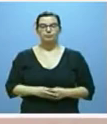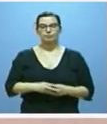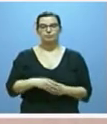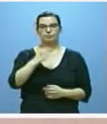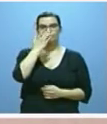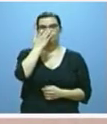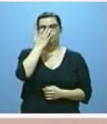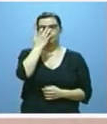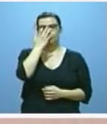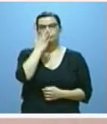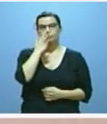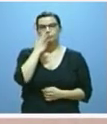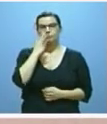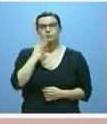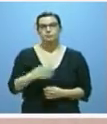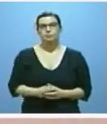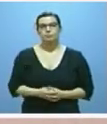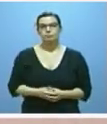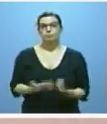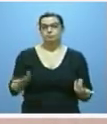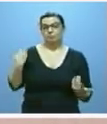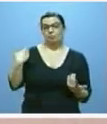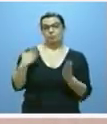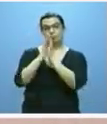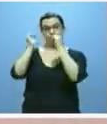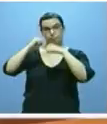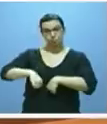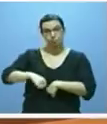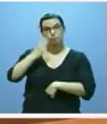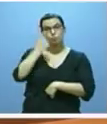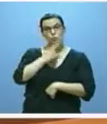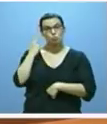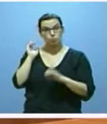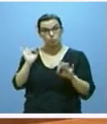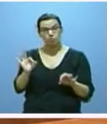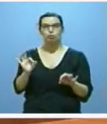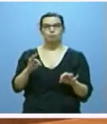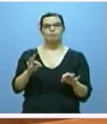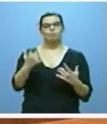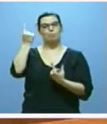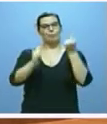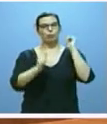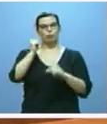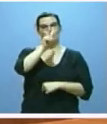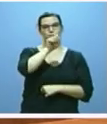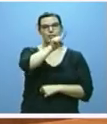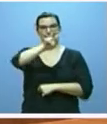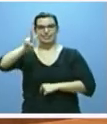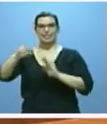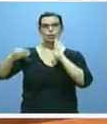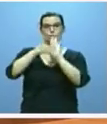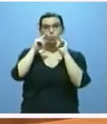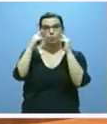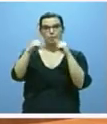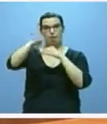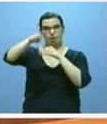Mientras, y conforme a los compromisos asumidos, el presupuesto 2017 ha incluido por primera vez y como